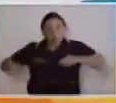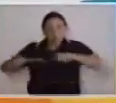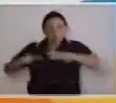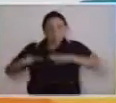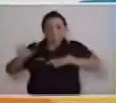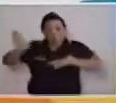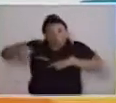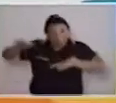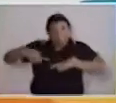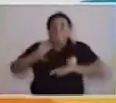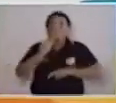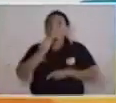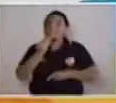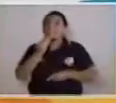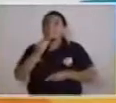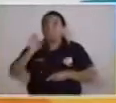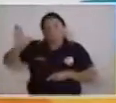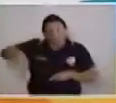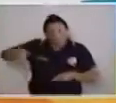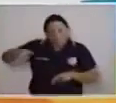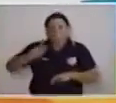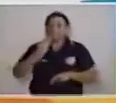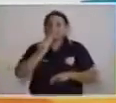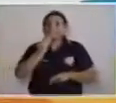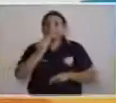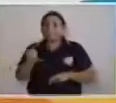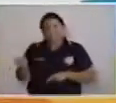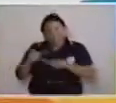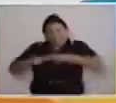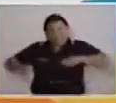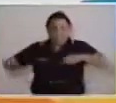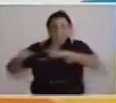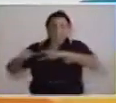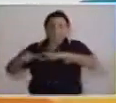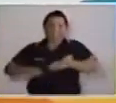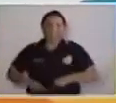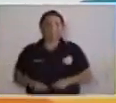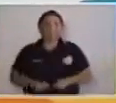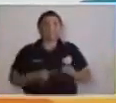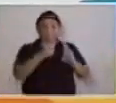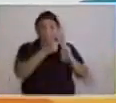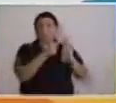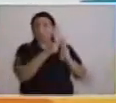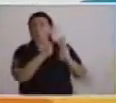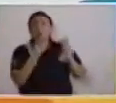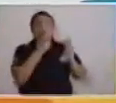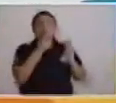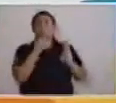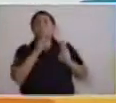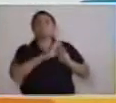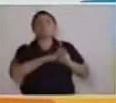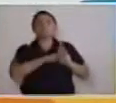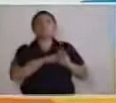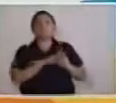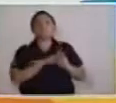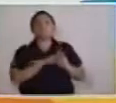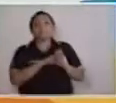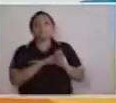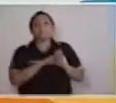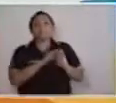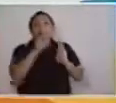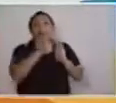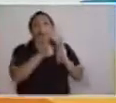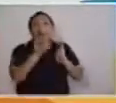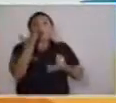¡Sal de ahí, Chiva Chivita! ¡Sal de ahí de ese lugar! ¿Y ahora? Ahora hay que llamar